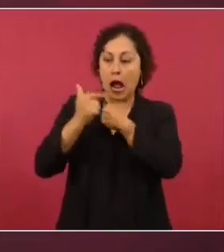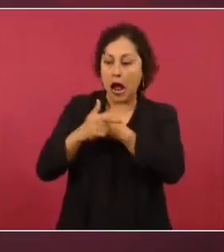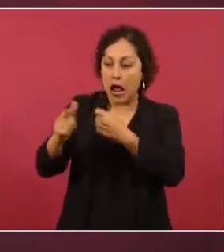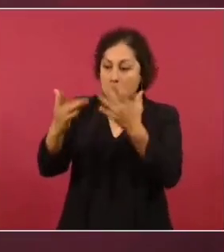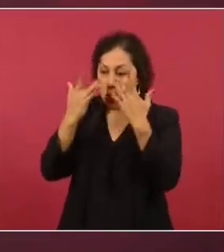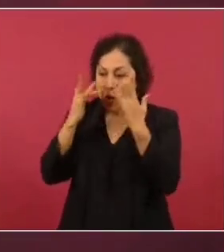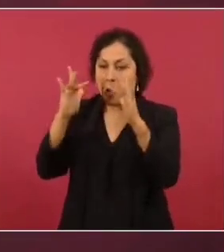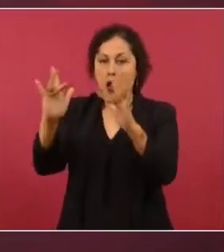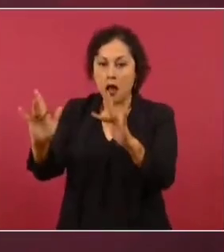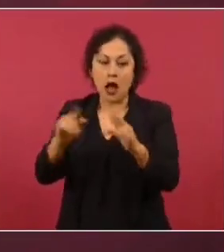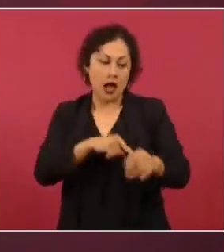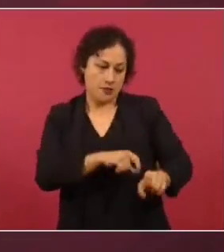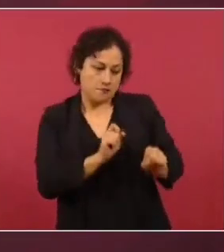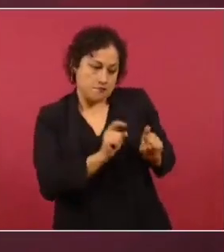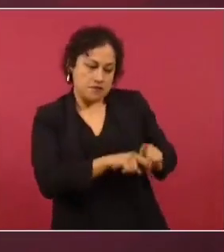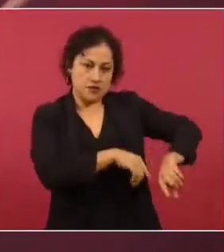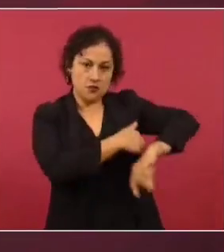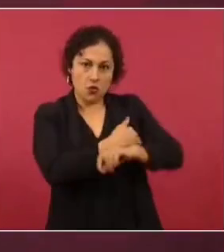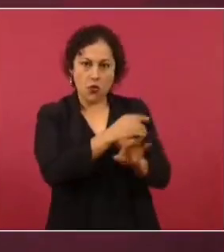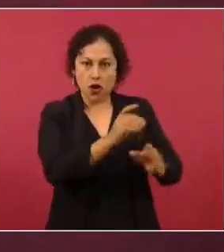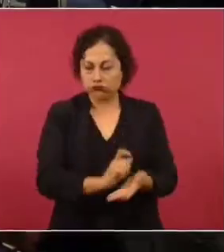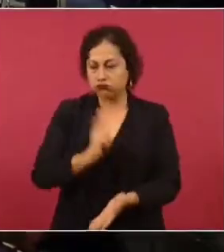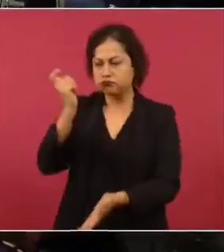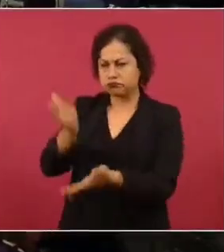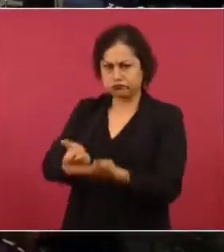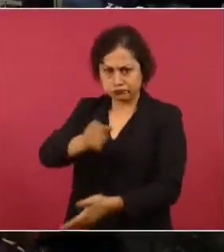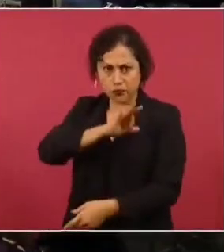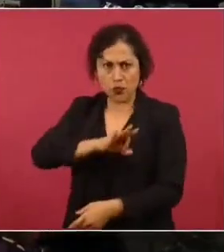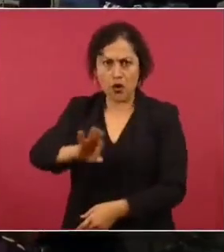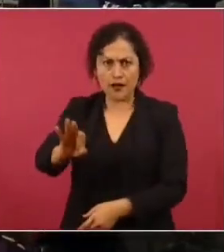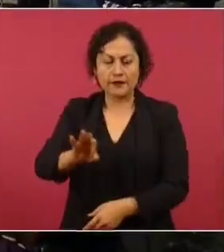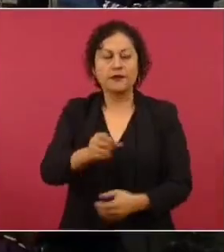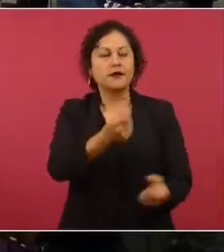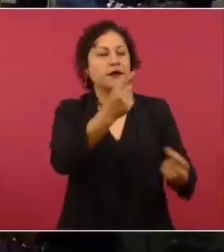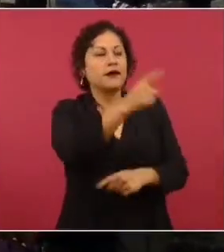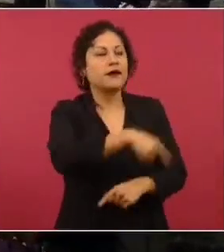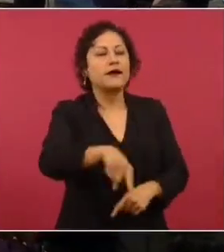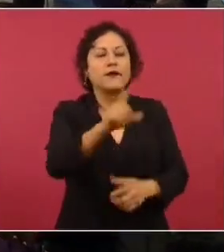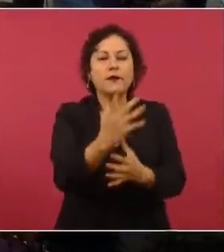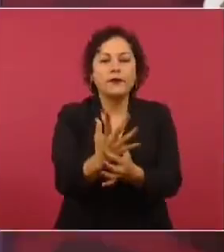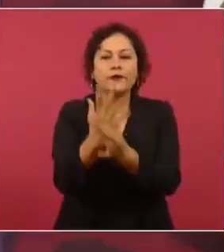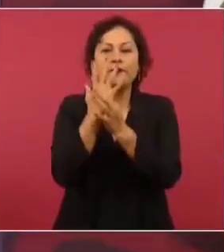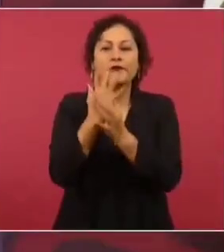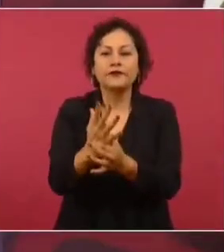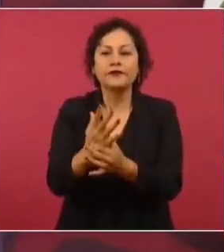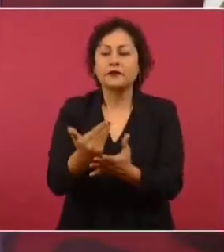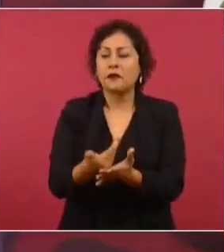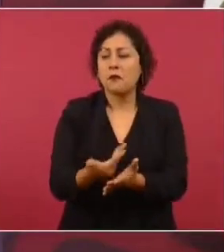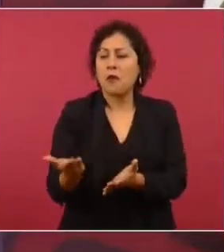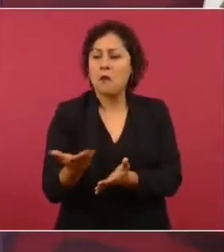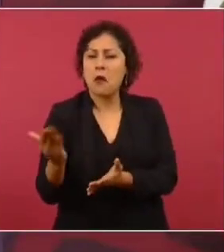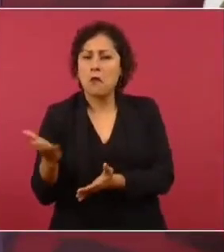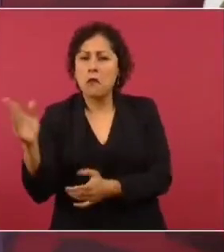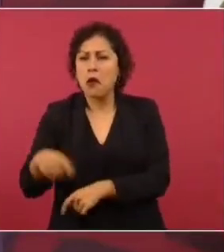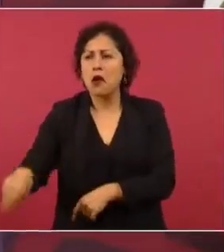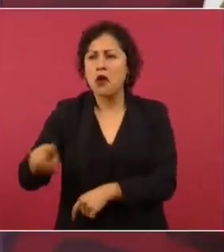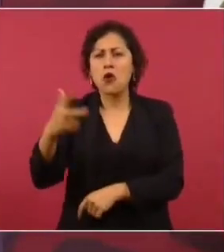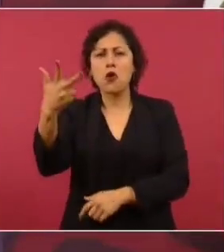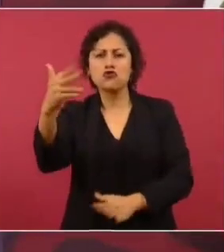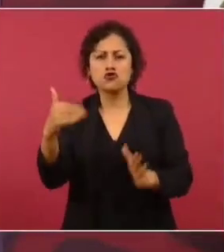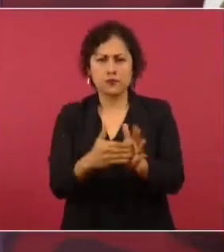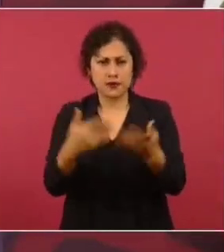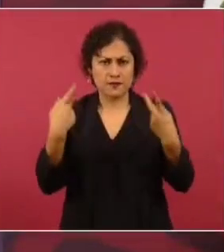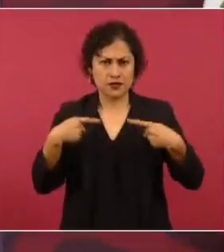pueda aplicar. No hay, como dicen algunos trasnochados, un despido de aproximadamente ocho mil